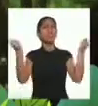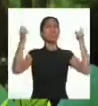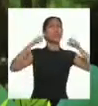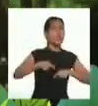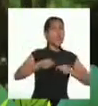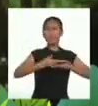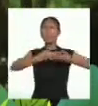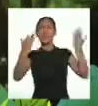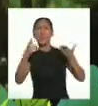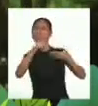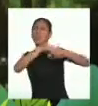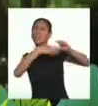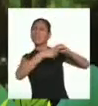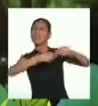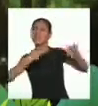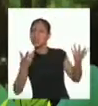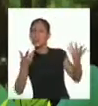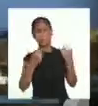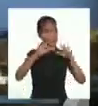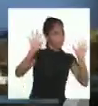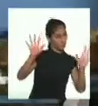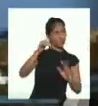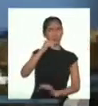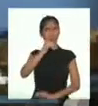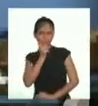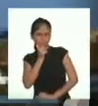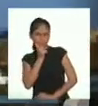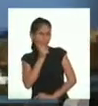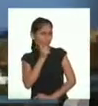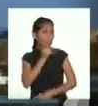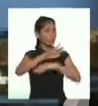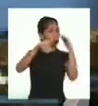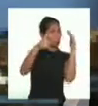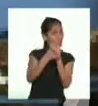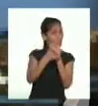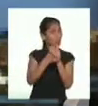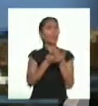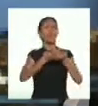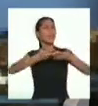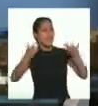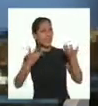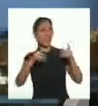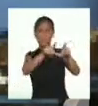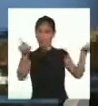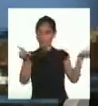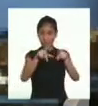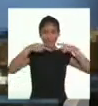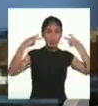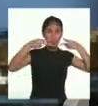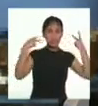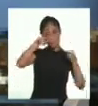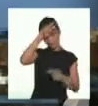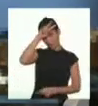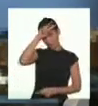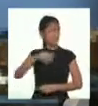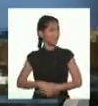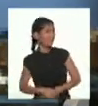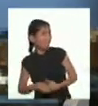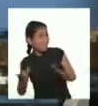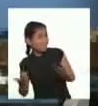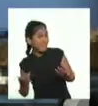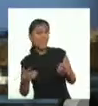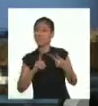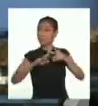dónde creen que sucedieron los hechos de la leyenda? Bueno, todo sucedió en la Amazonía peruana